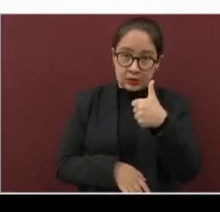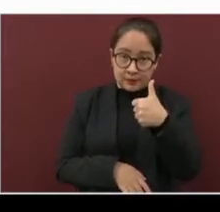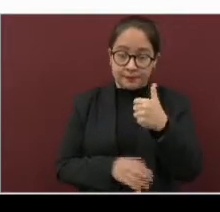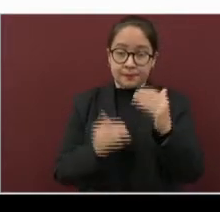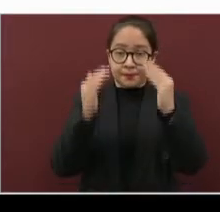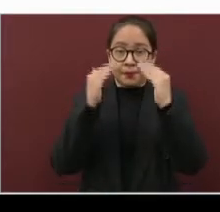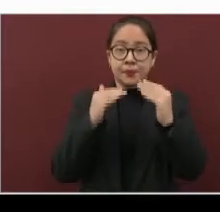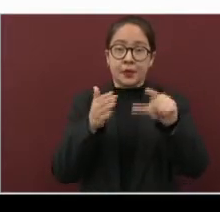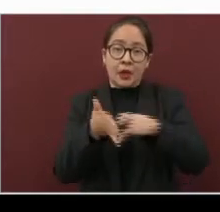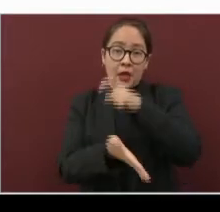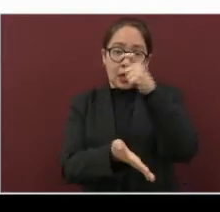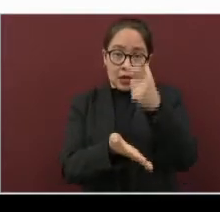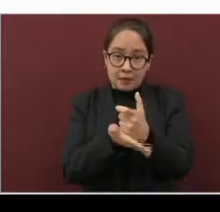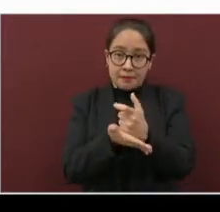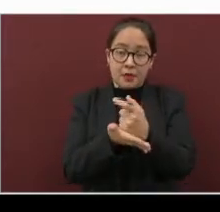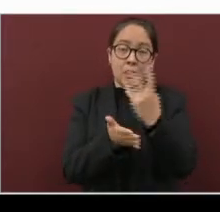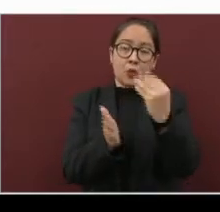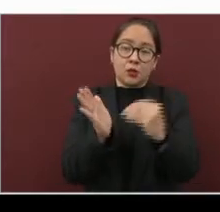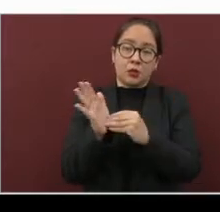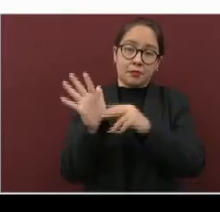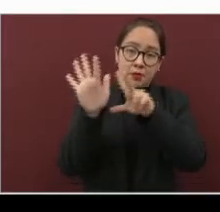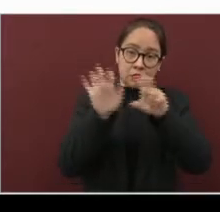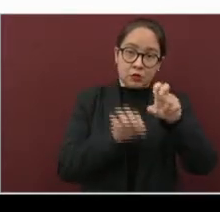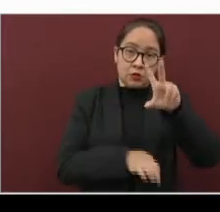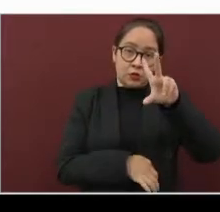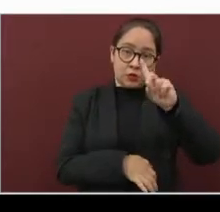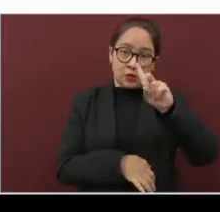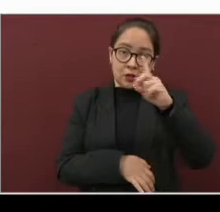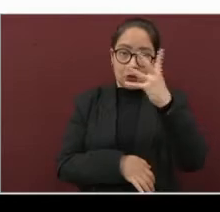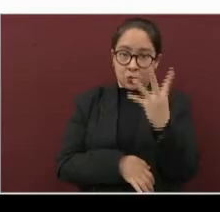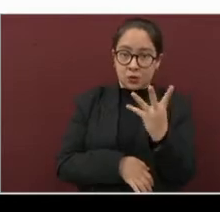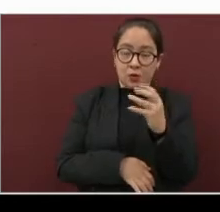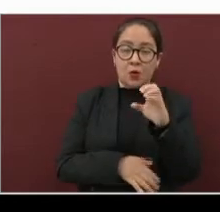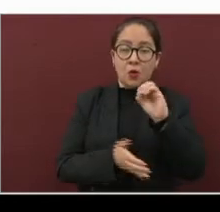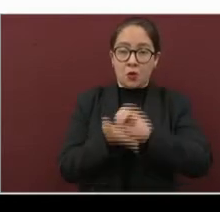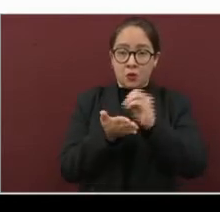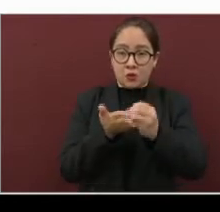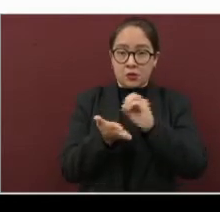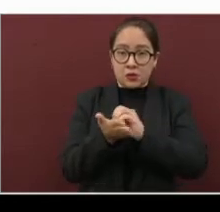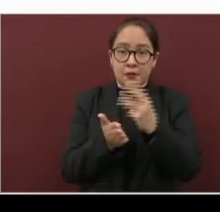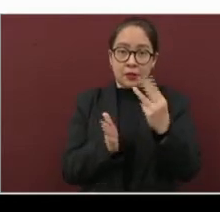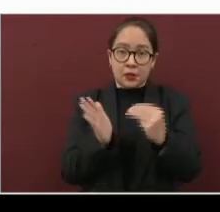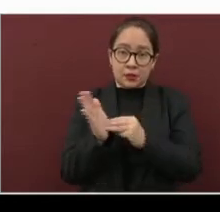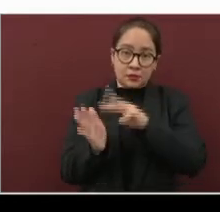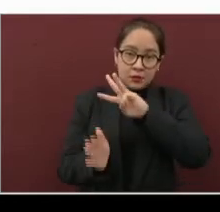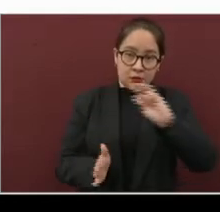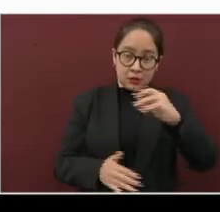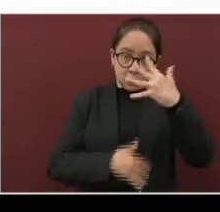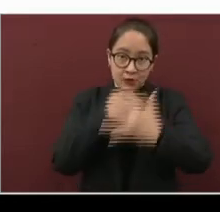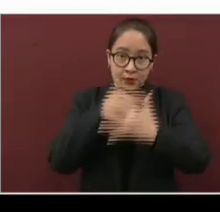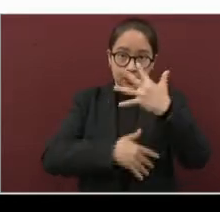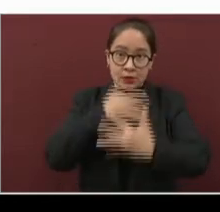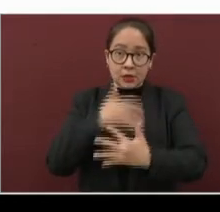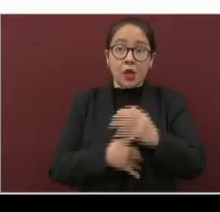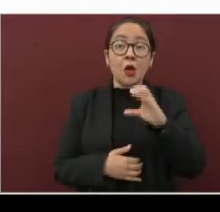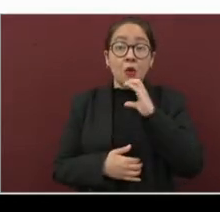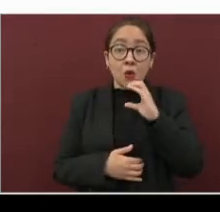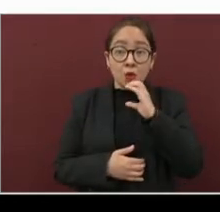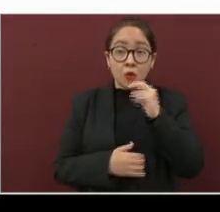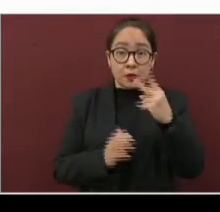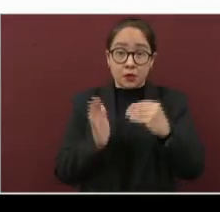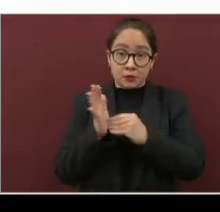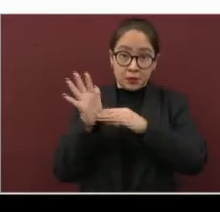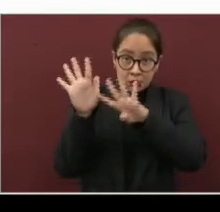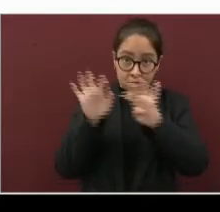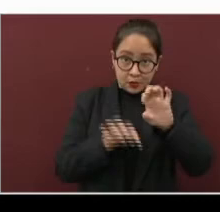Continúa el de Jalapa con 4,834. Orizaba, 3,315. Córdoba, 2